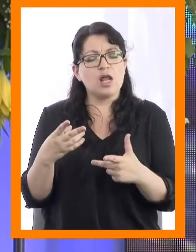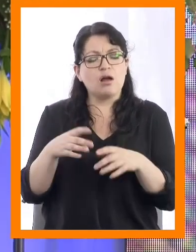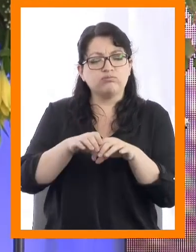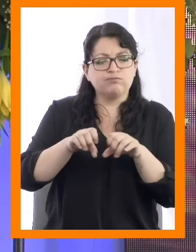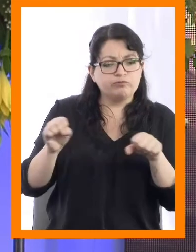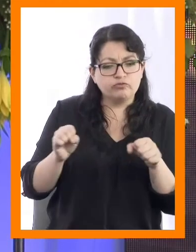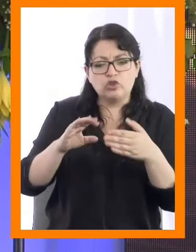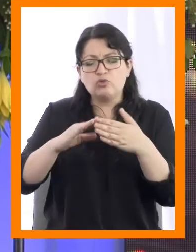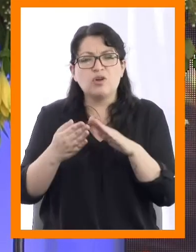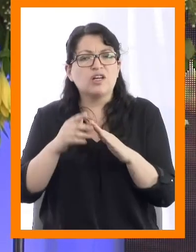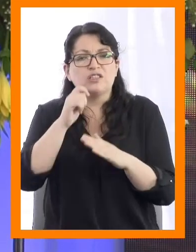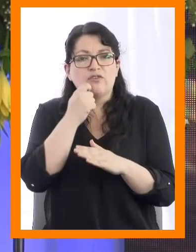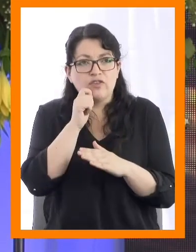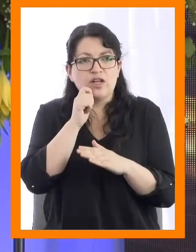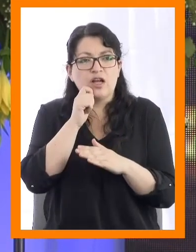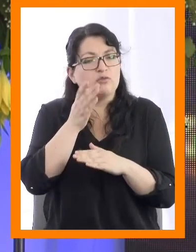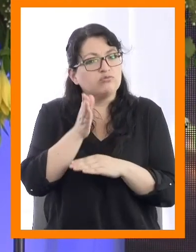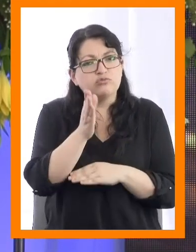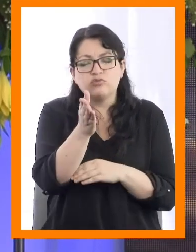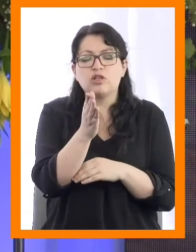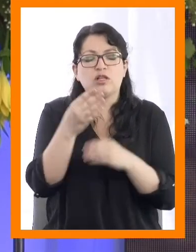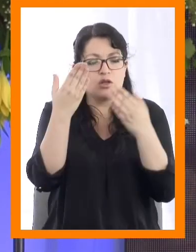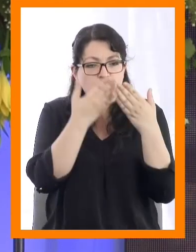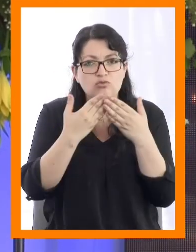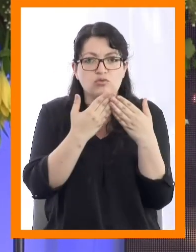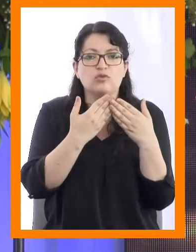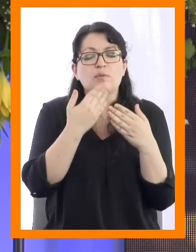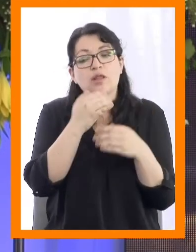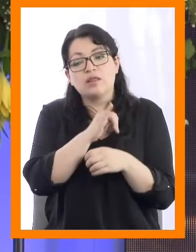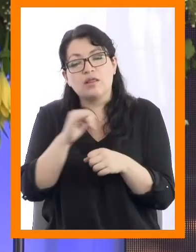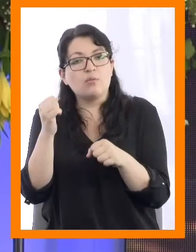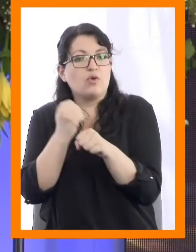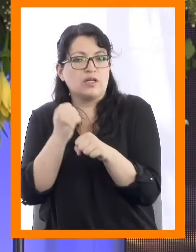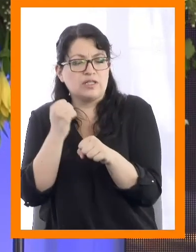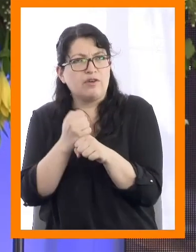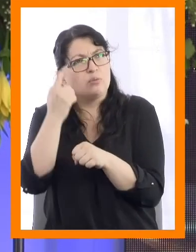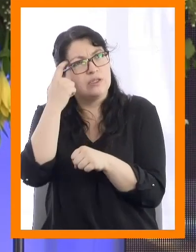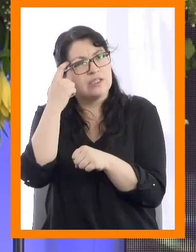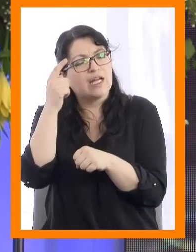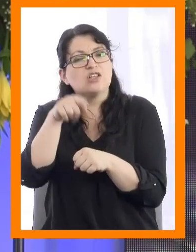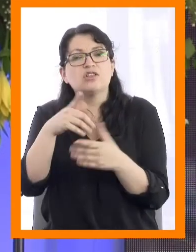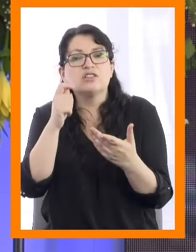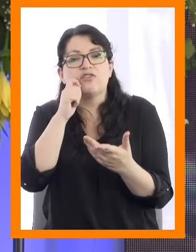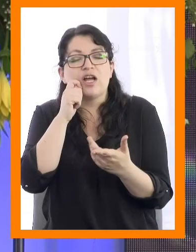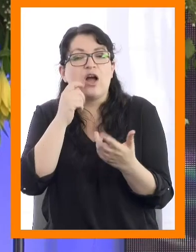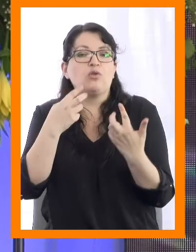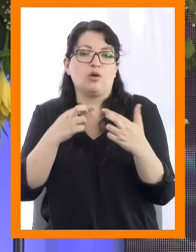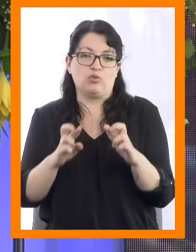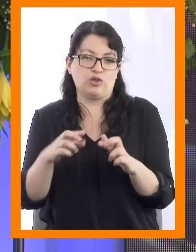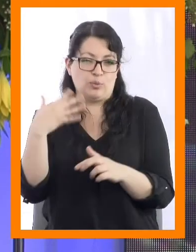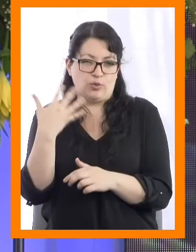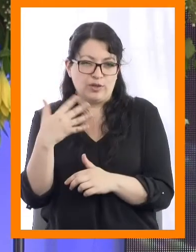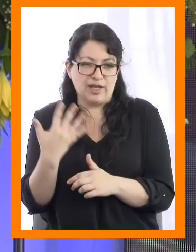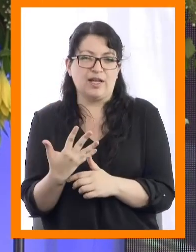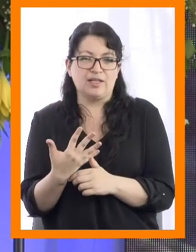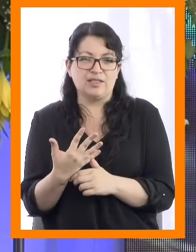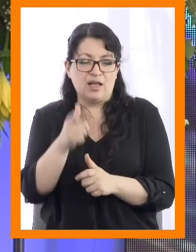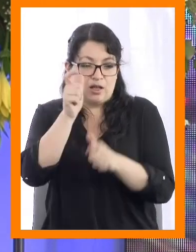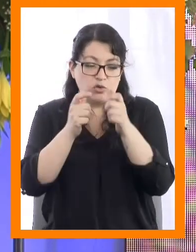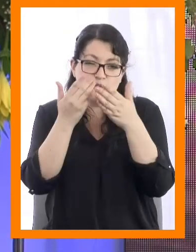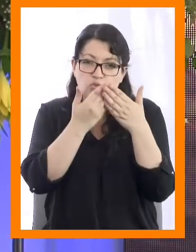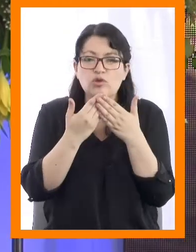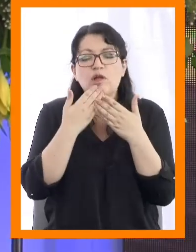traduce en concebir el proceso de formación y posteriormente el trabajo como una oportunidad clave en la que los estudiantes y